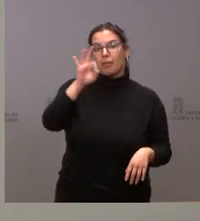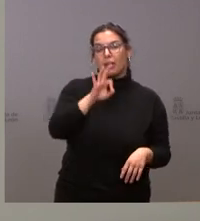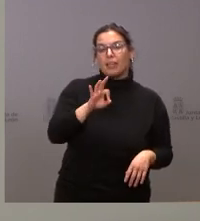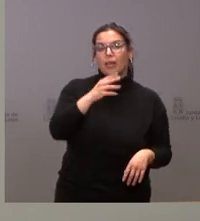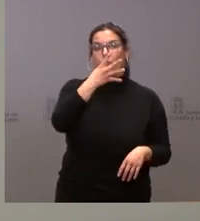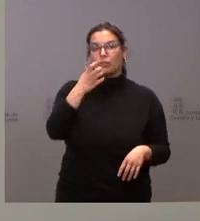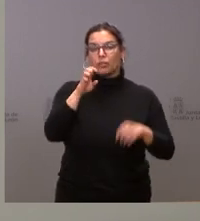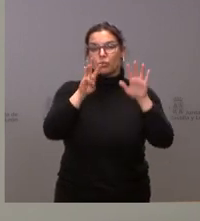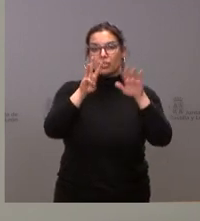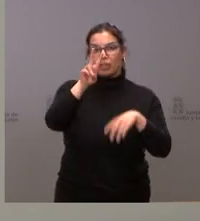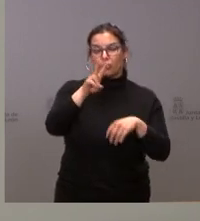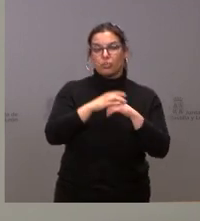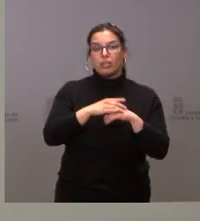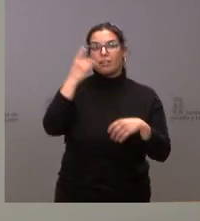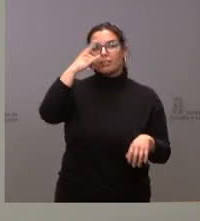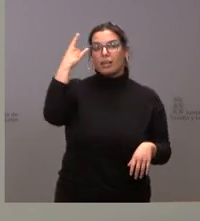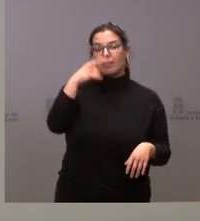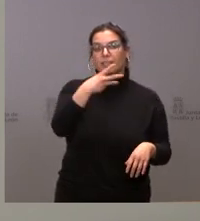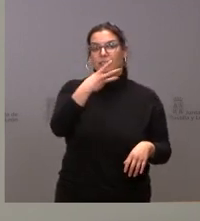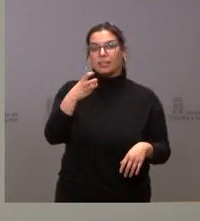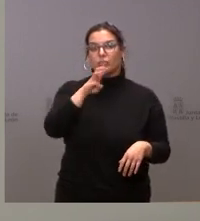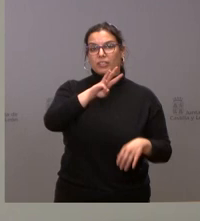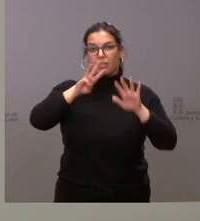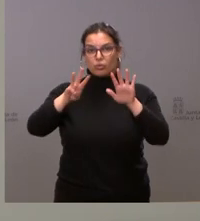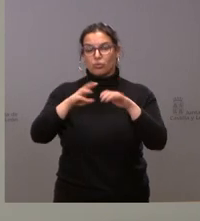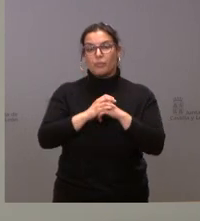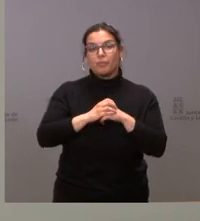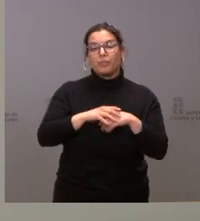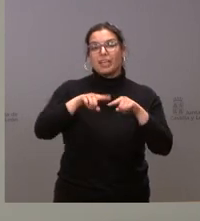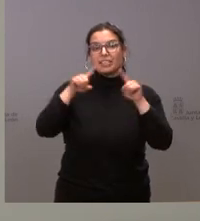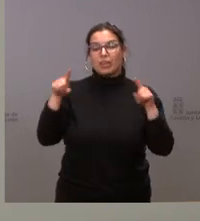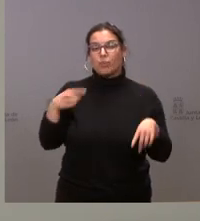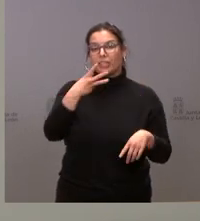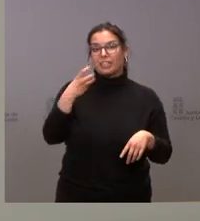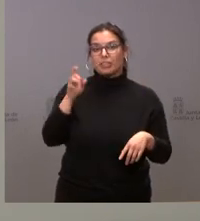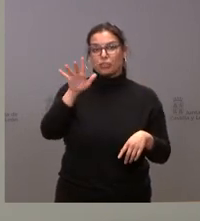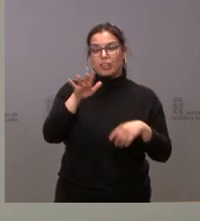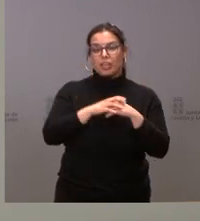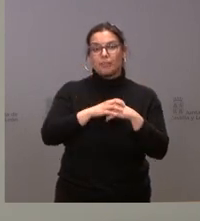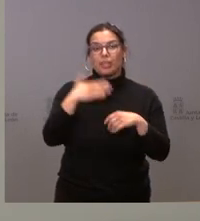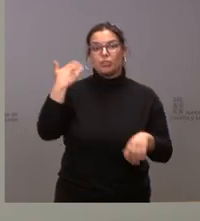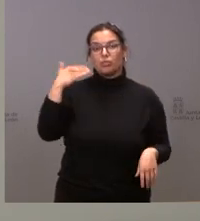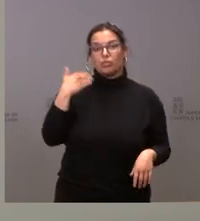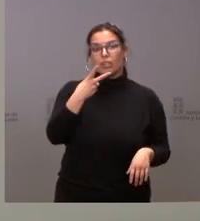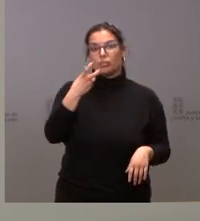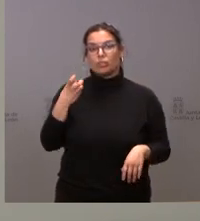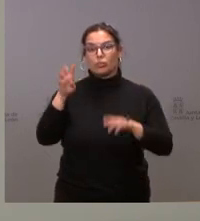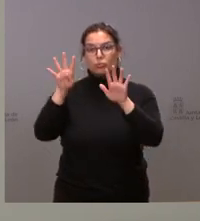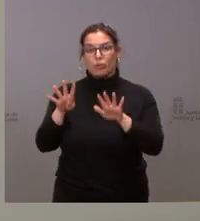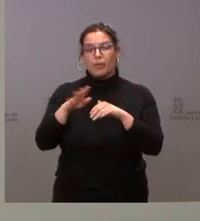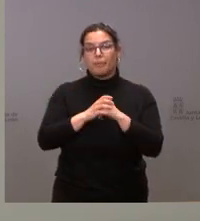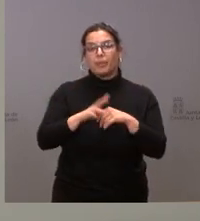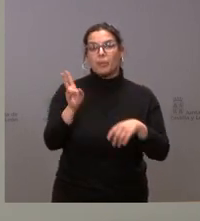482. Salamanca, 338. Segovia, 315. Soria, 209.